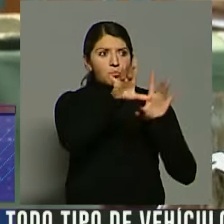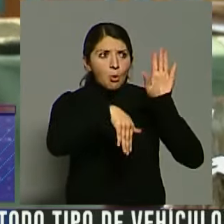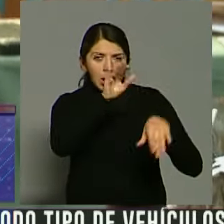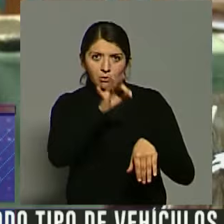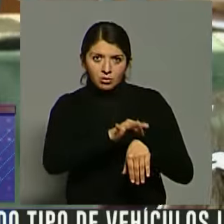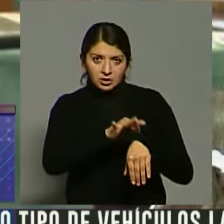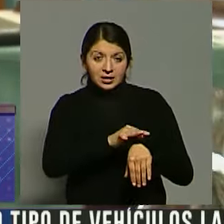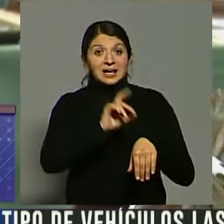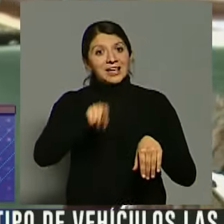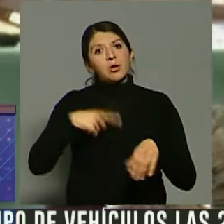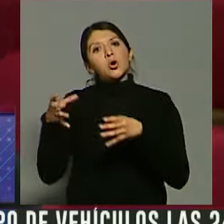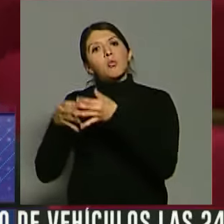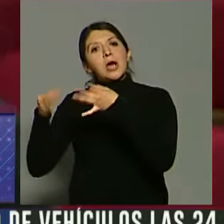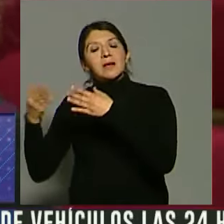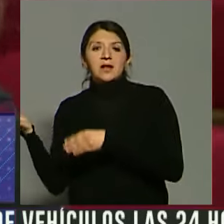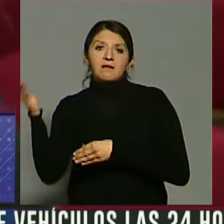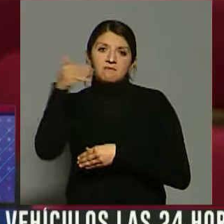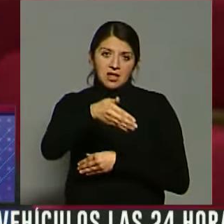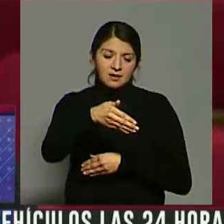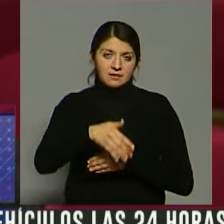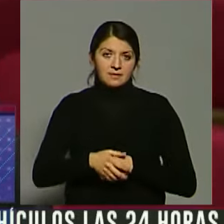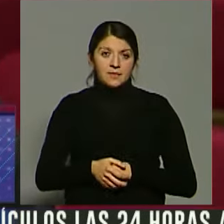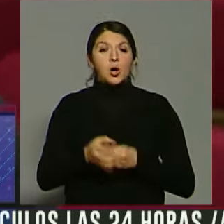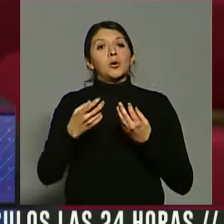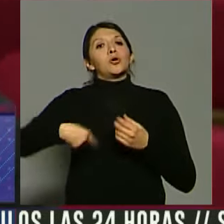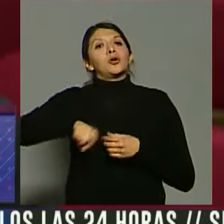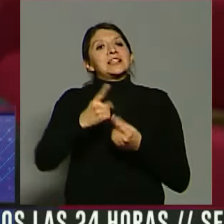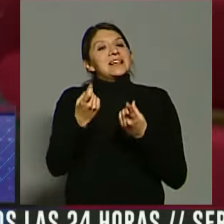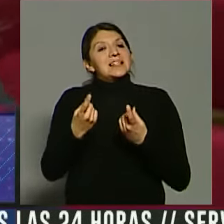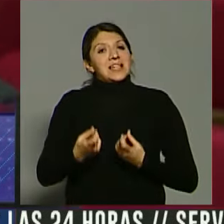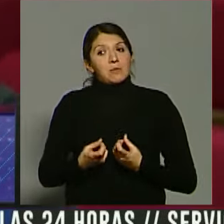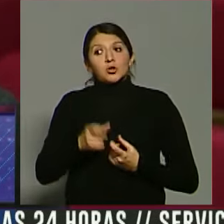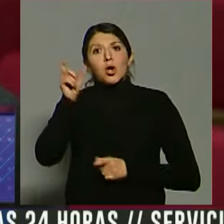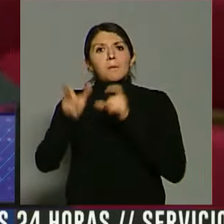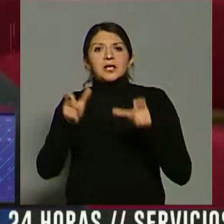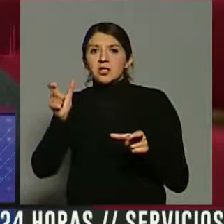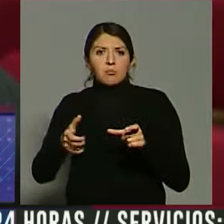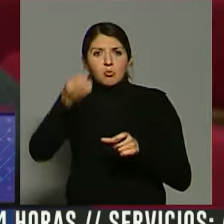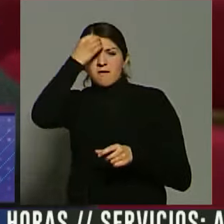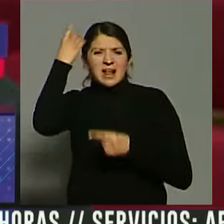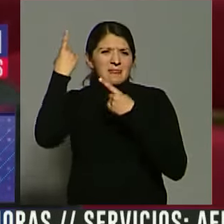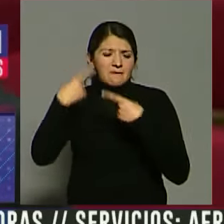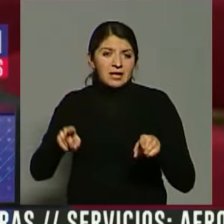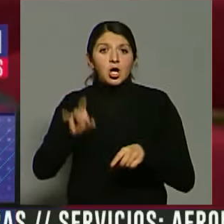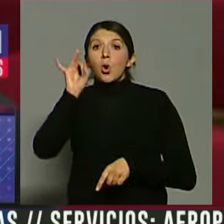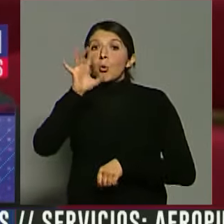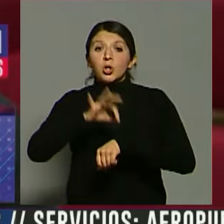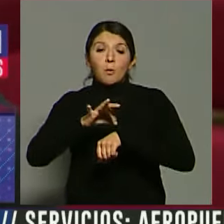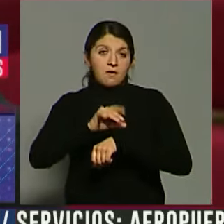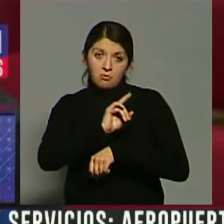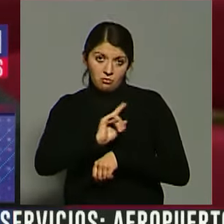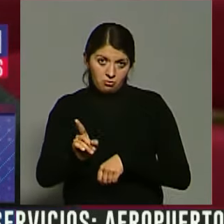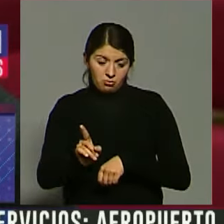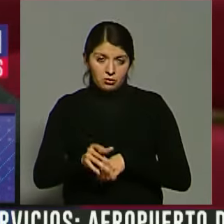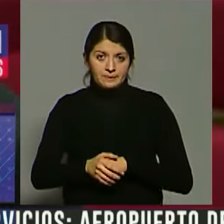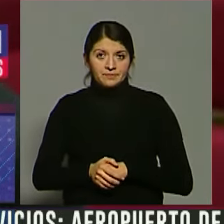equipo de expatriados y expatriadas. Por eso te digo que necesitamos por ahí personal de todas las áreas, no solo médico, porque nos hacemos a cargo de